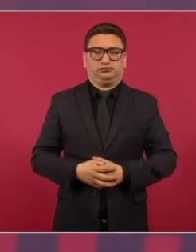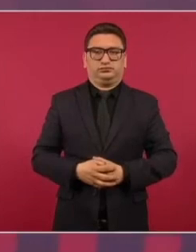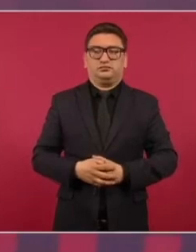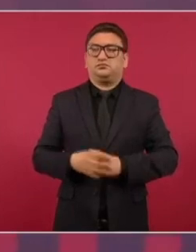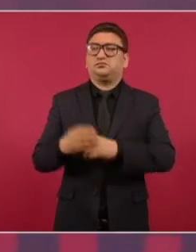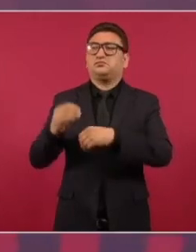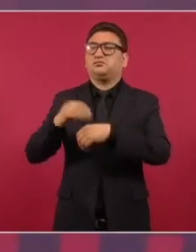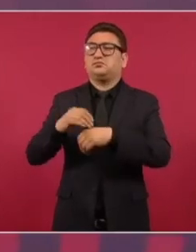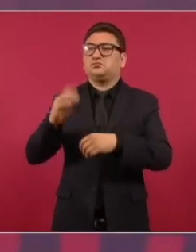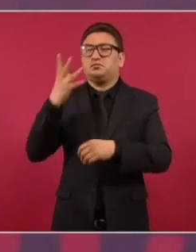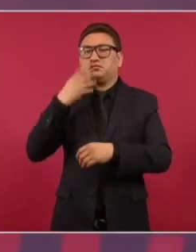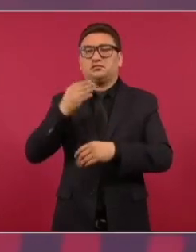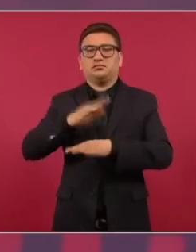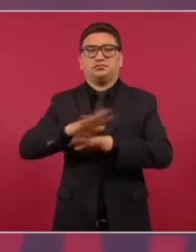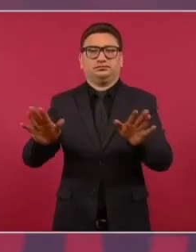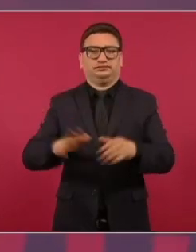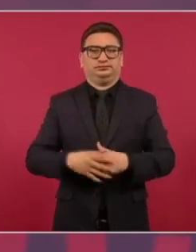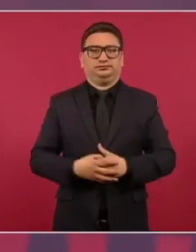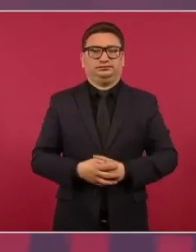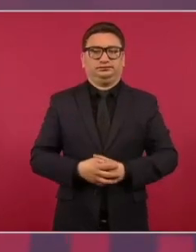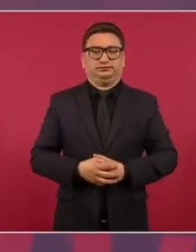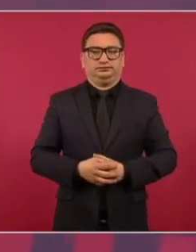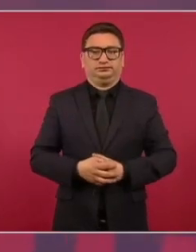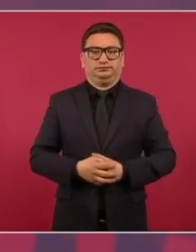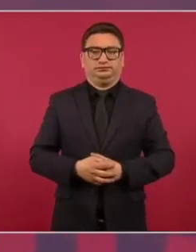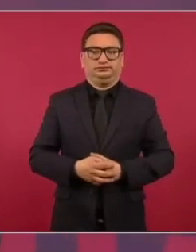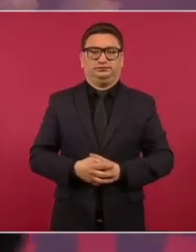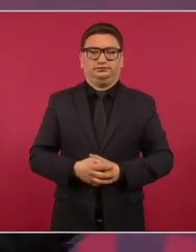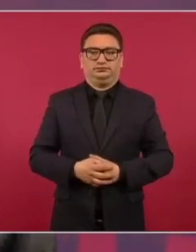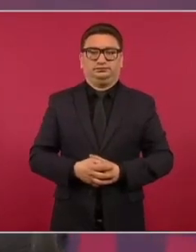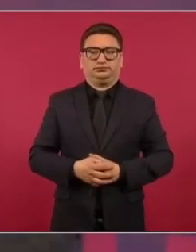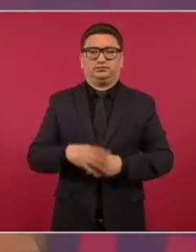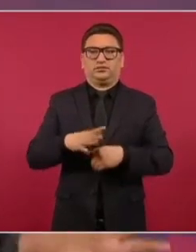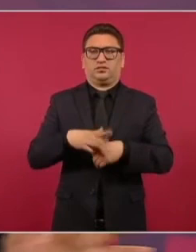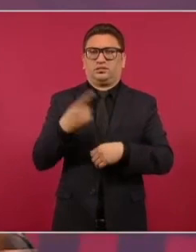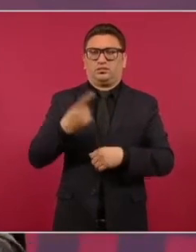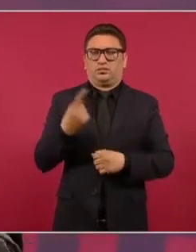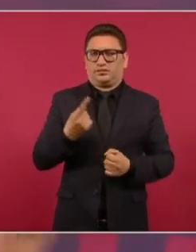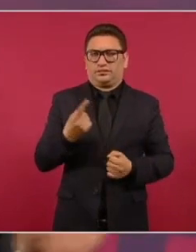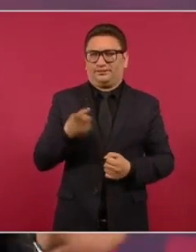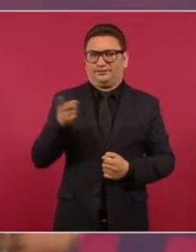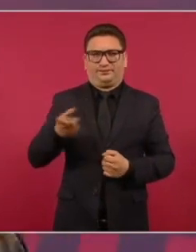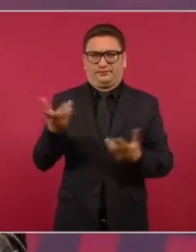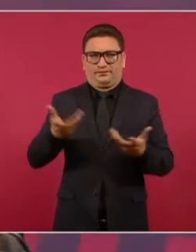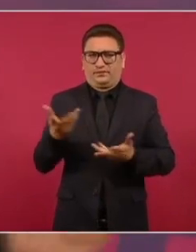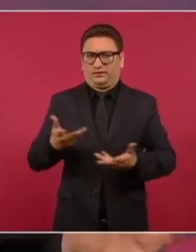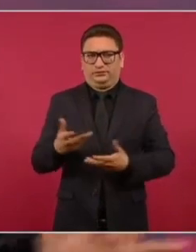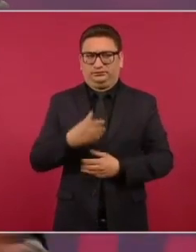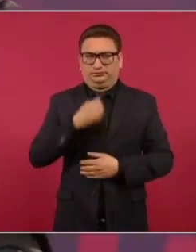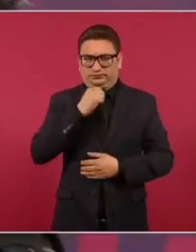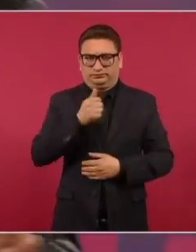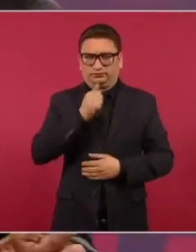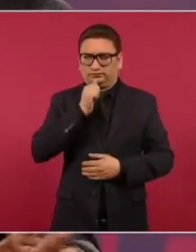adorno, porque no hay ningún